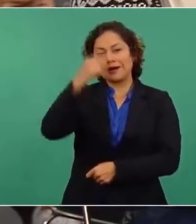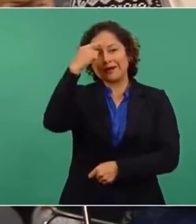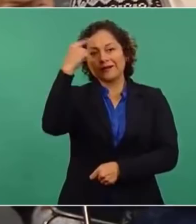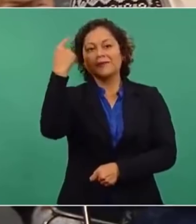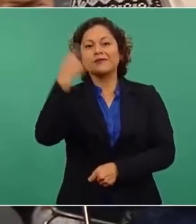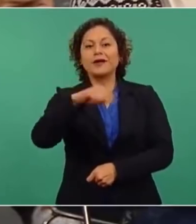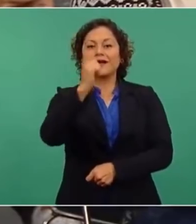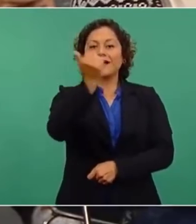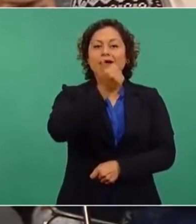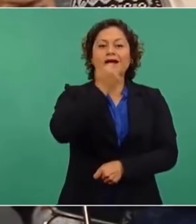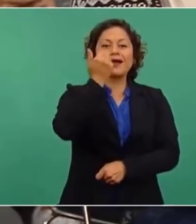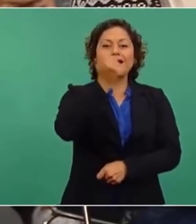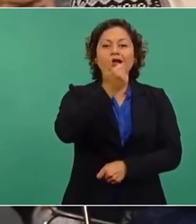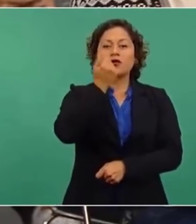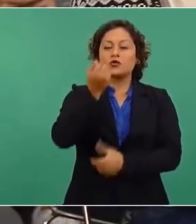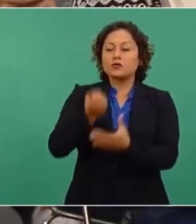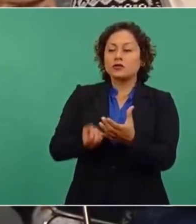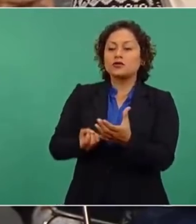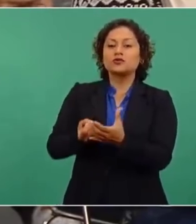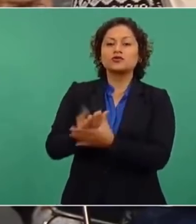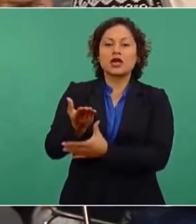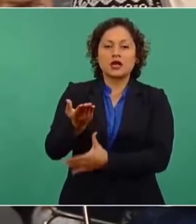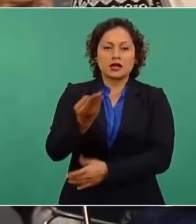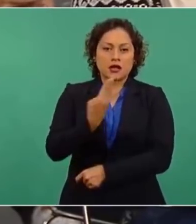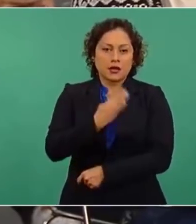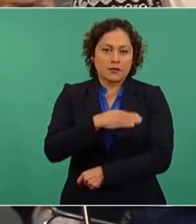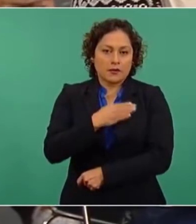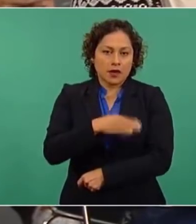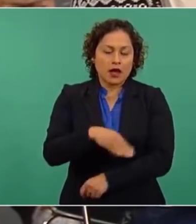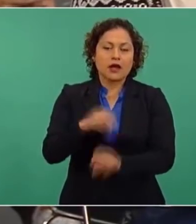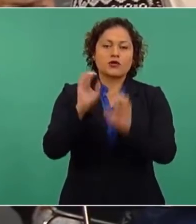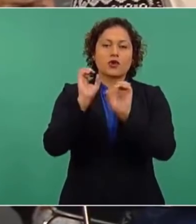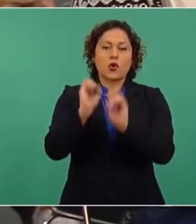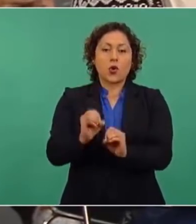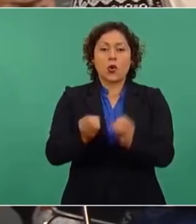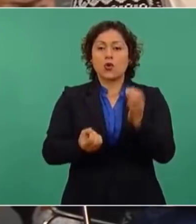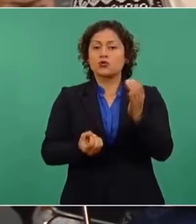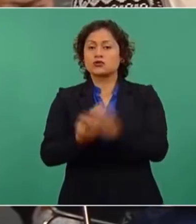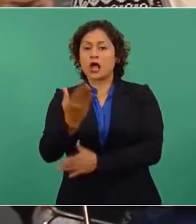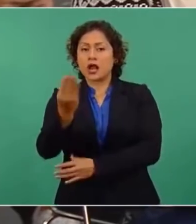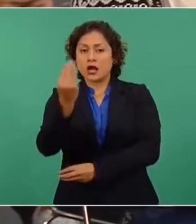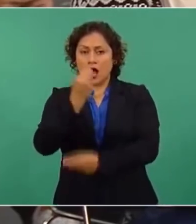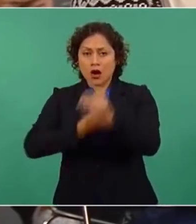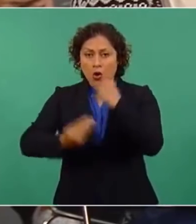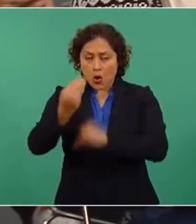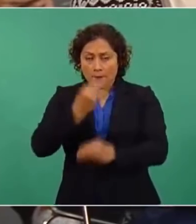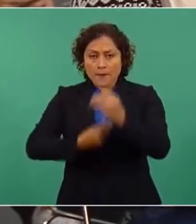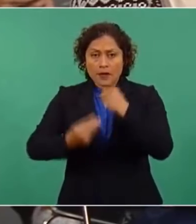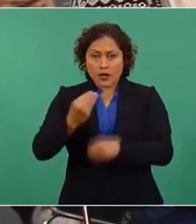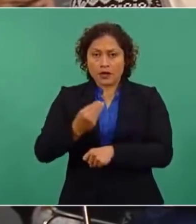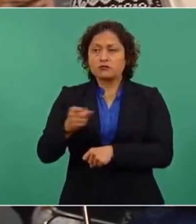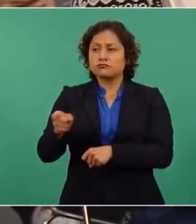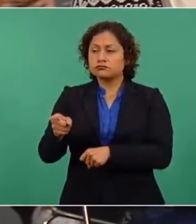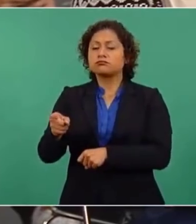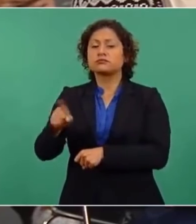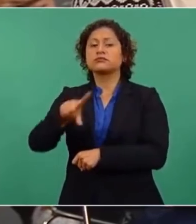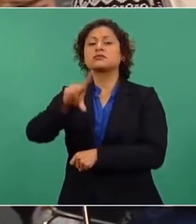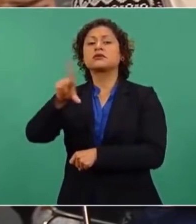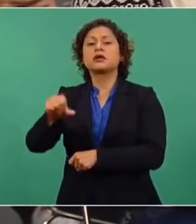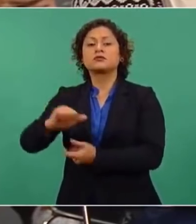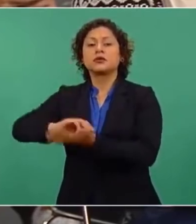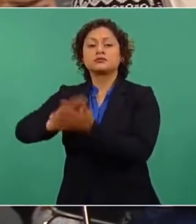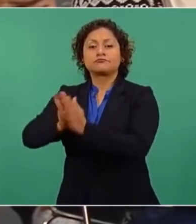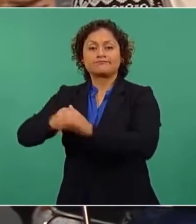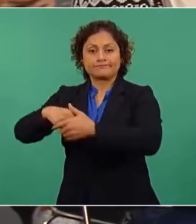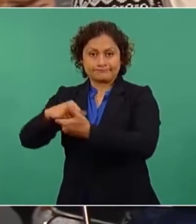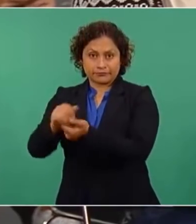jóvenes a hacer sus necesidades o en sus alimentaciones, regresen, se laven las manos y puedan acceder de manera